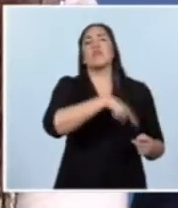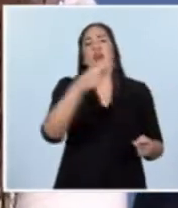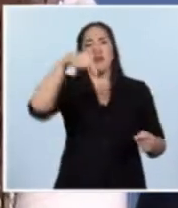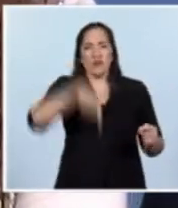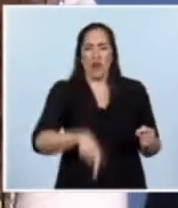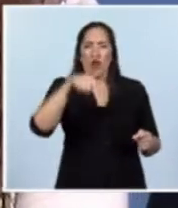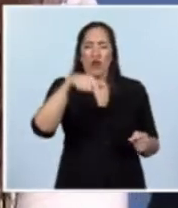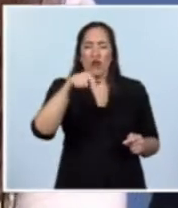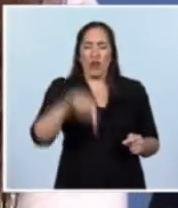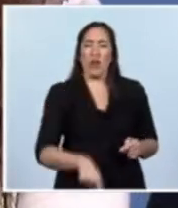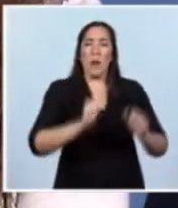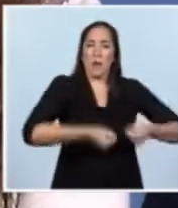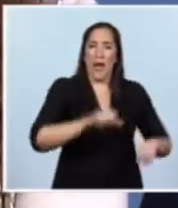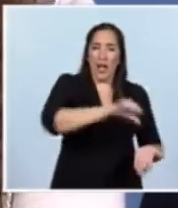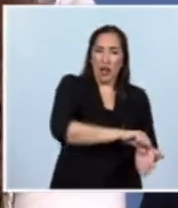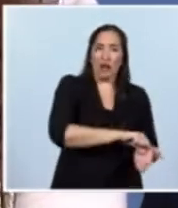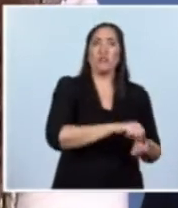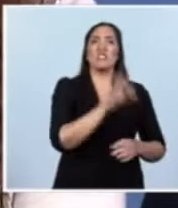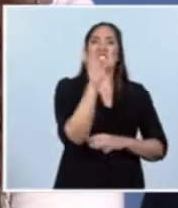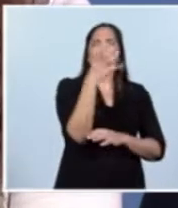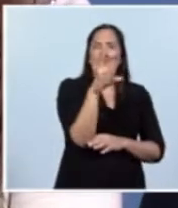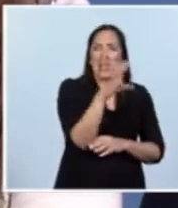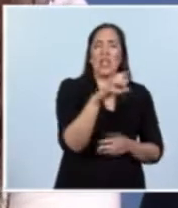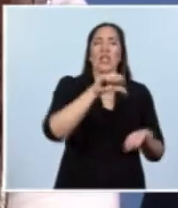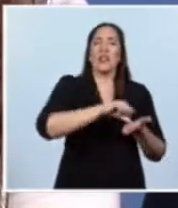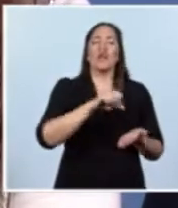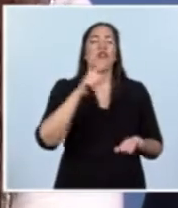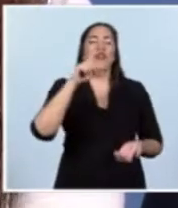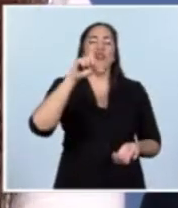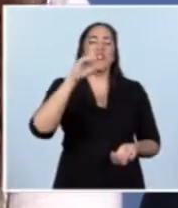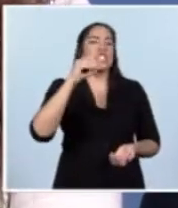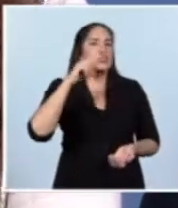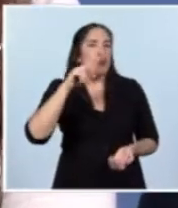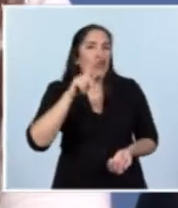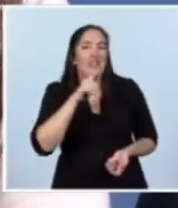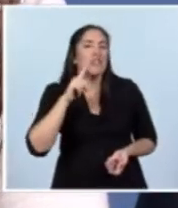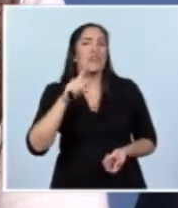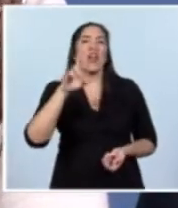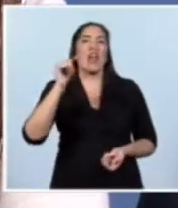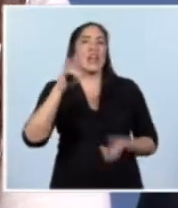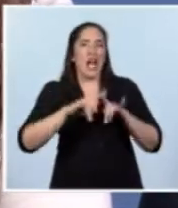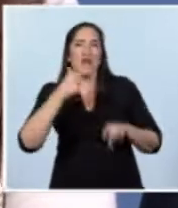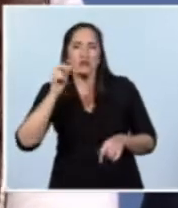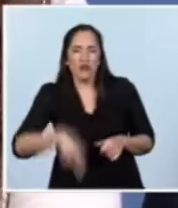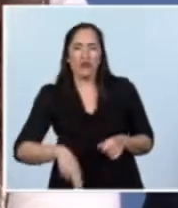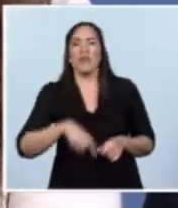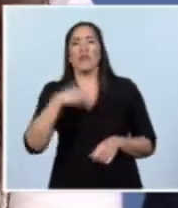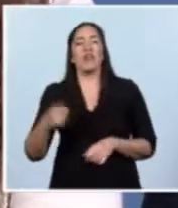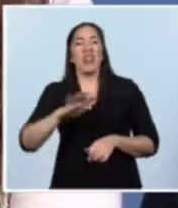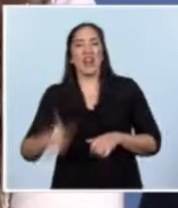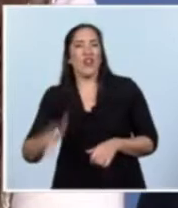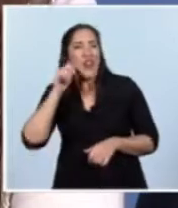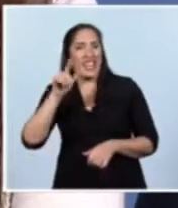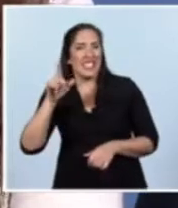Patagonia Norte con sede en Bariloche y satélites en Chipoleti, como de Rivadavia y Rawson, región Patagonia Sur en Río Gallegos,